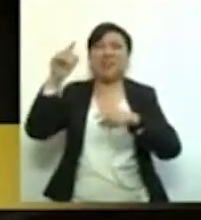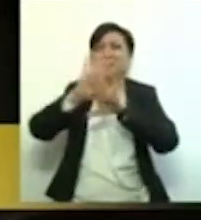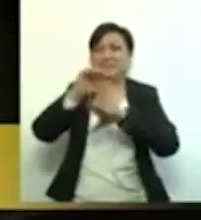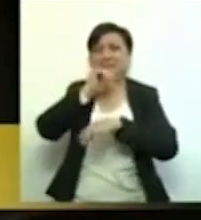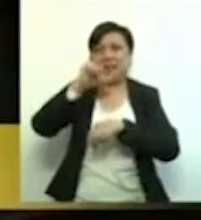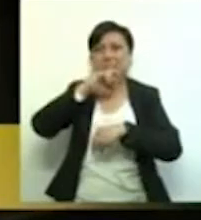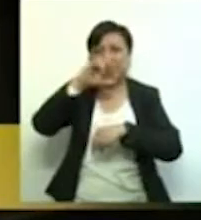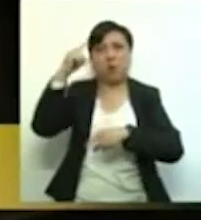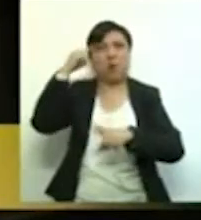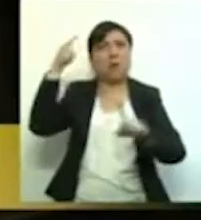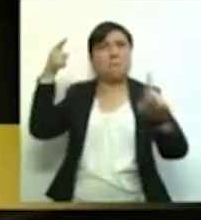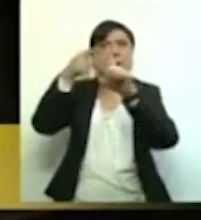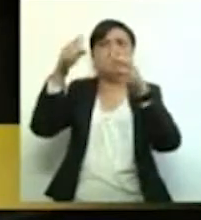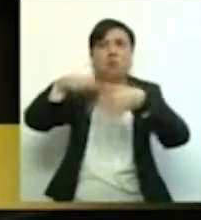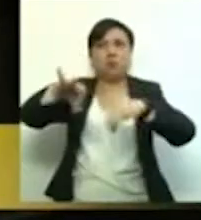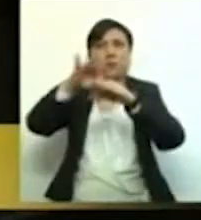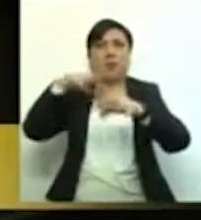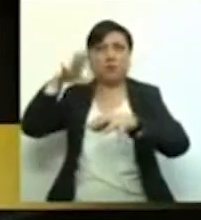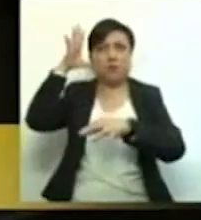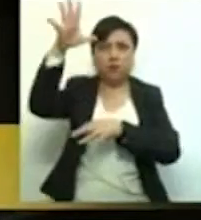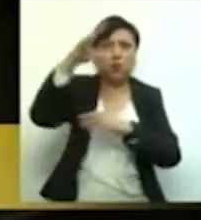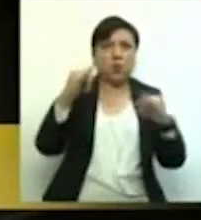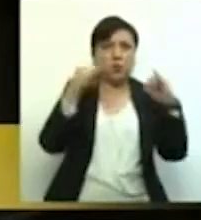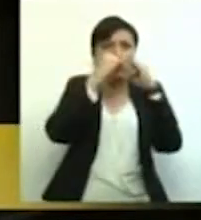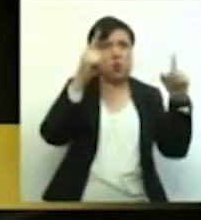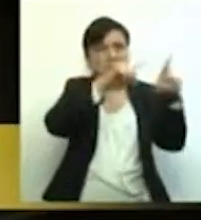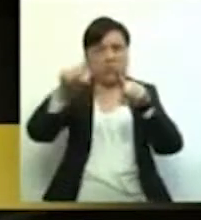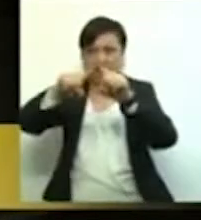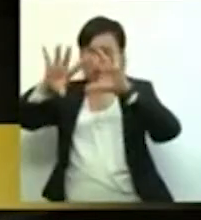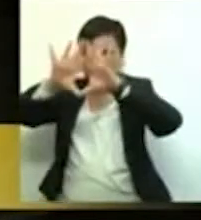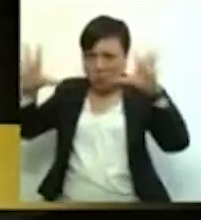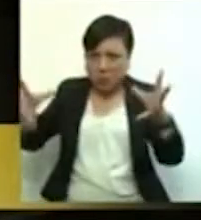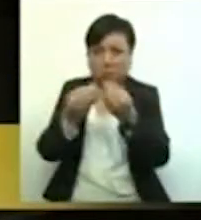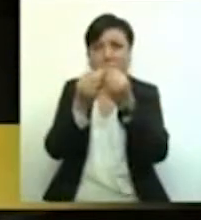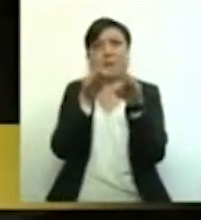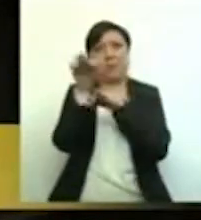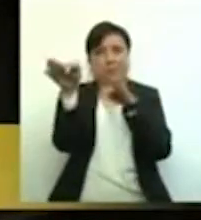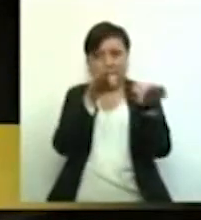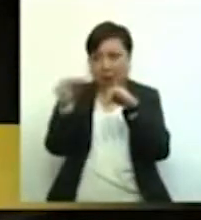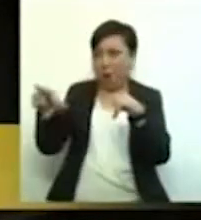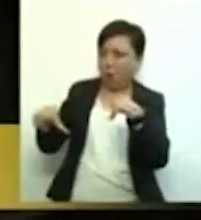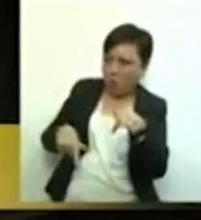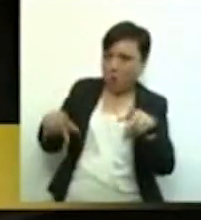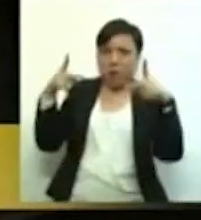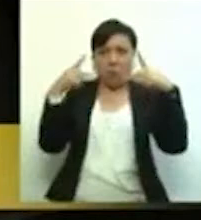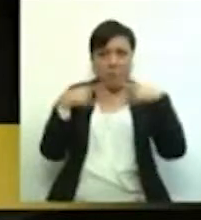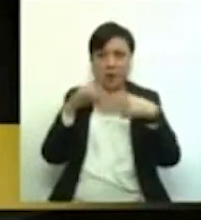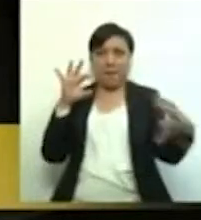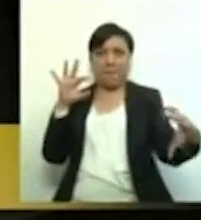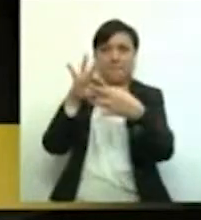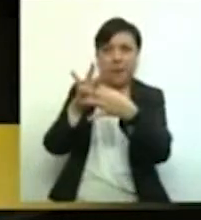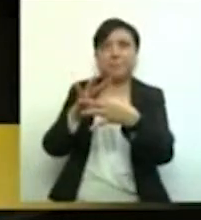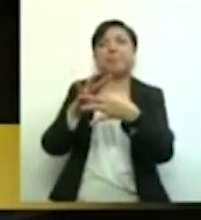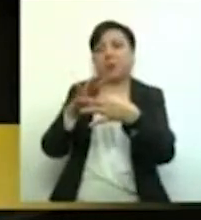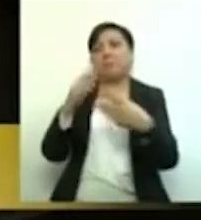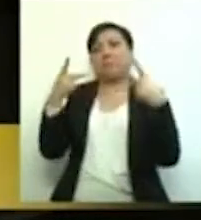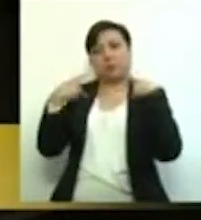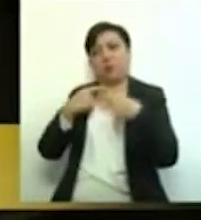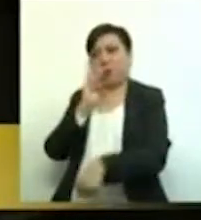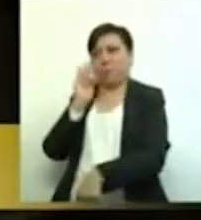fortalecimiento institucional y la consolidación del Estado que todas y todos los mexicanos padecemos,